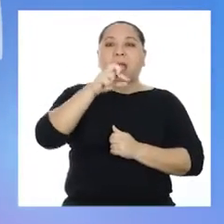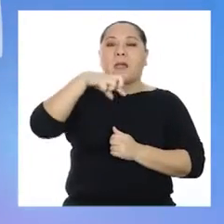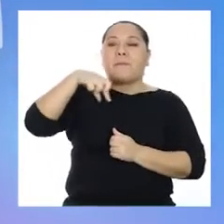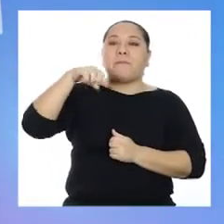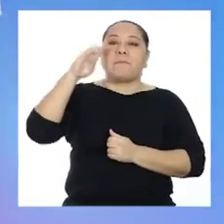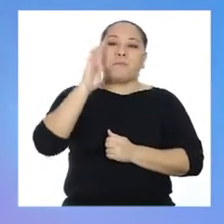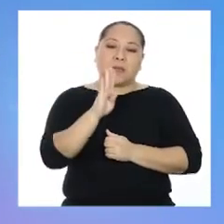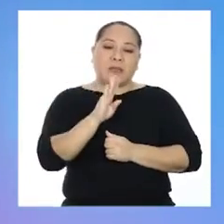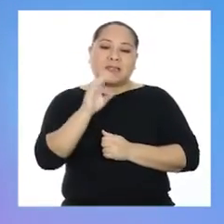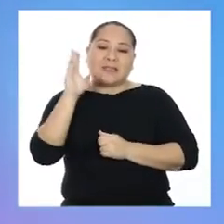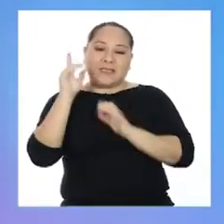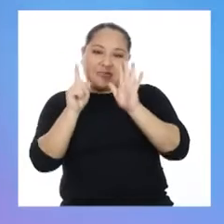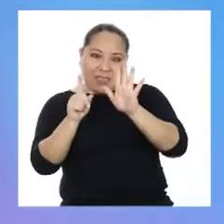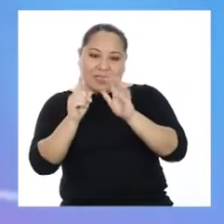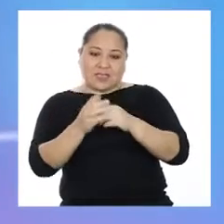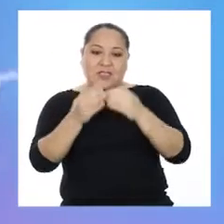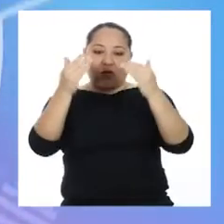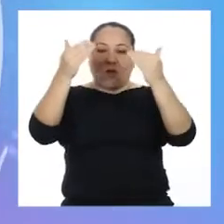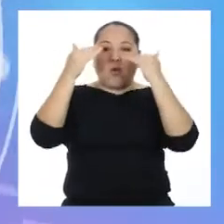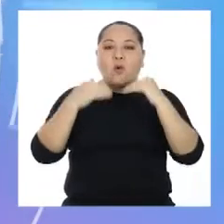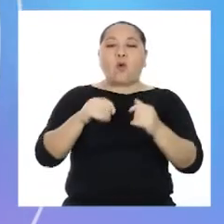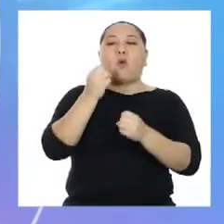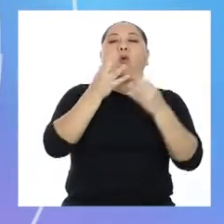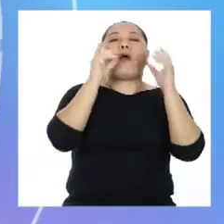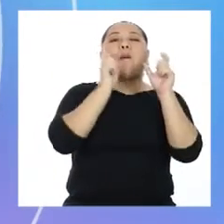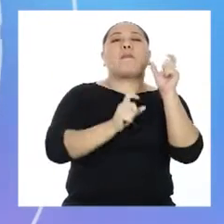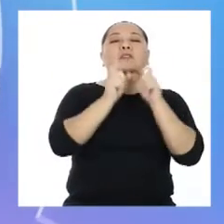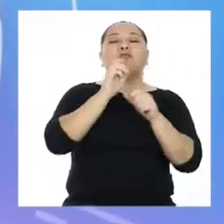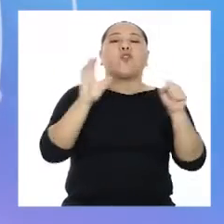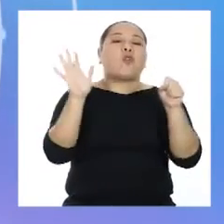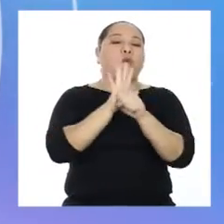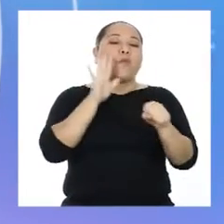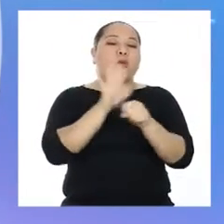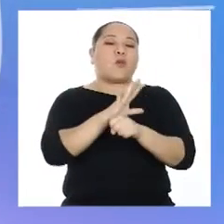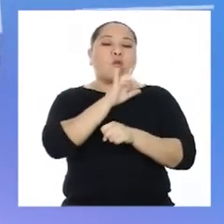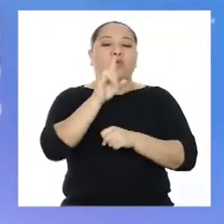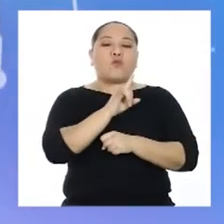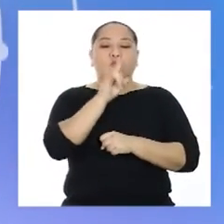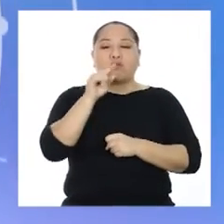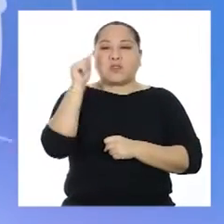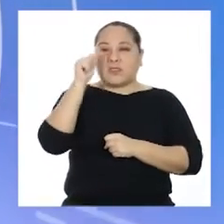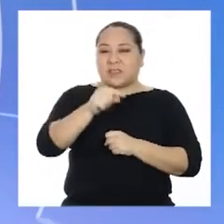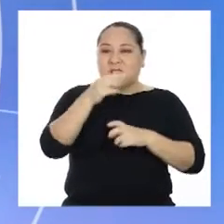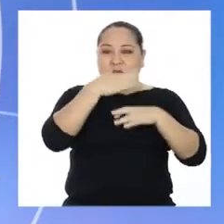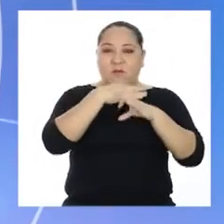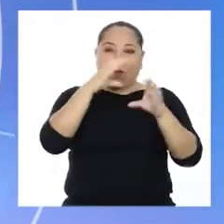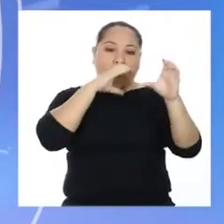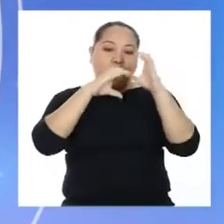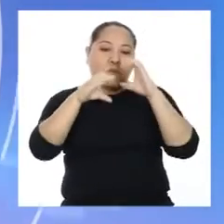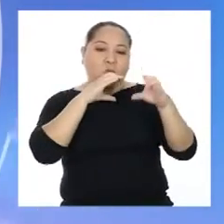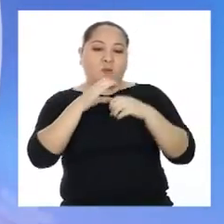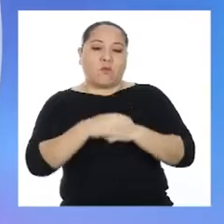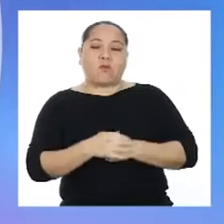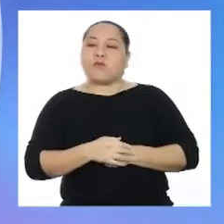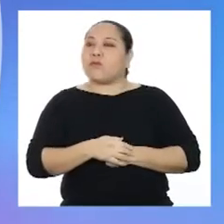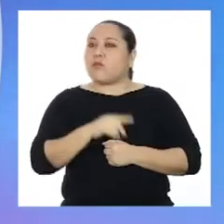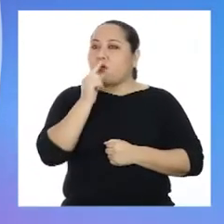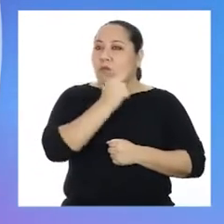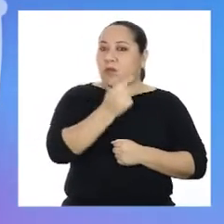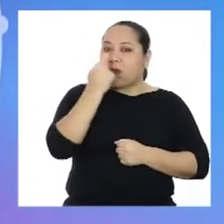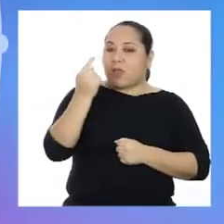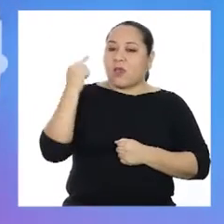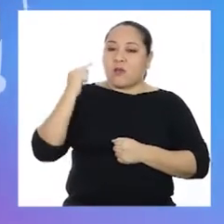B? ¡Seis! ¿Cuántas personas en total usan ese medio para comunicarse?